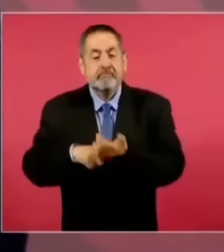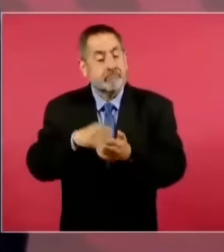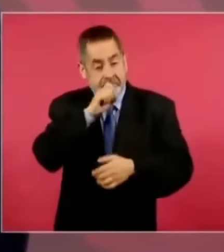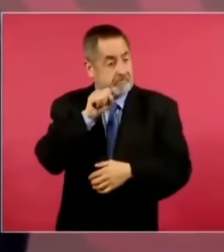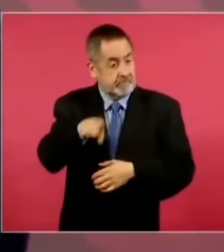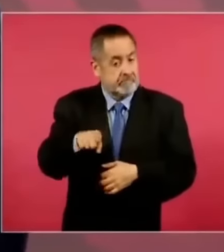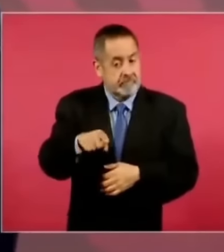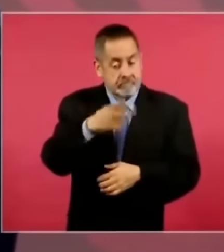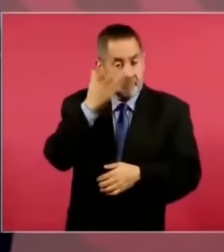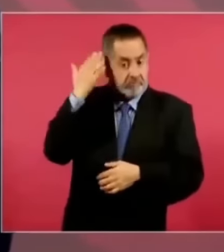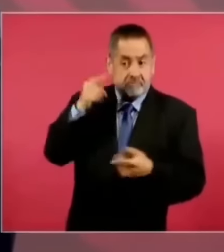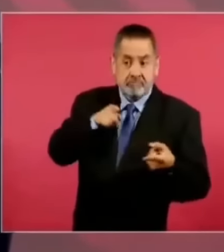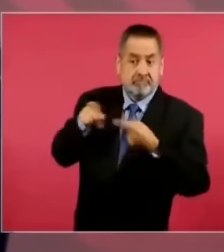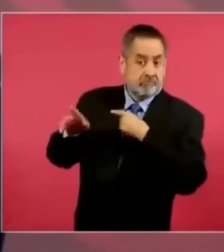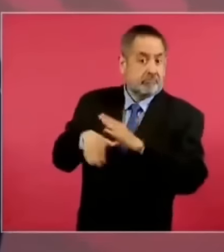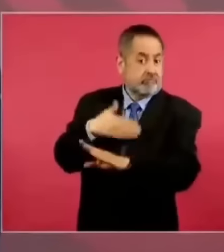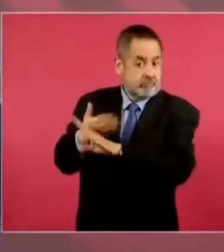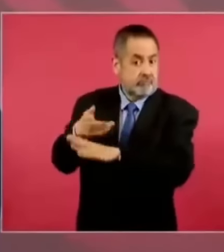ingeniero.